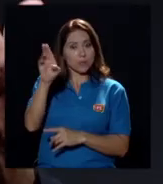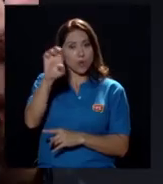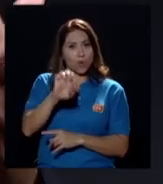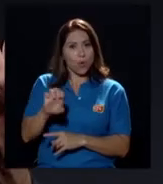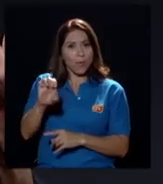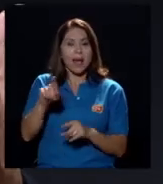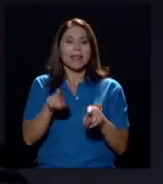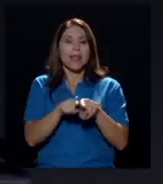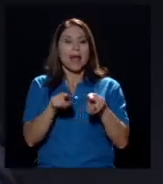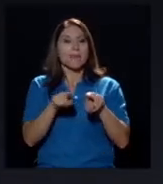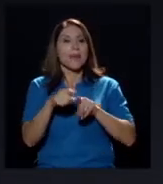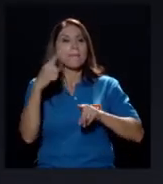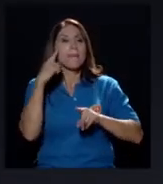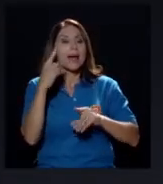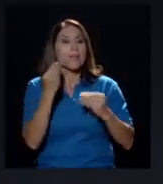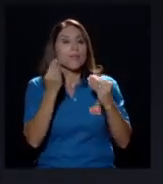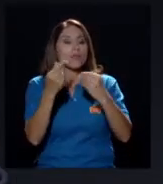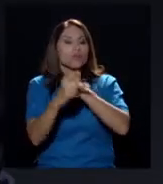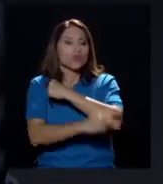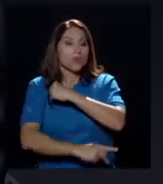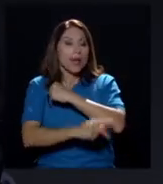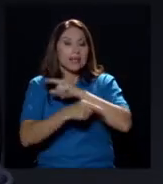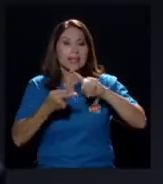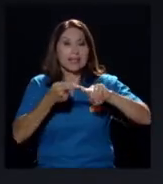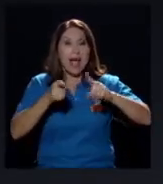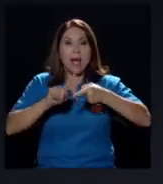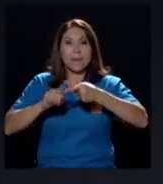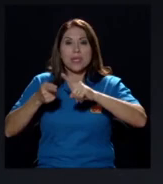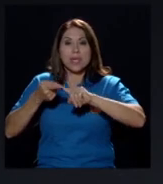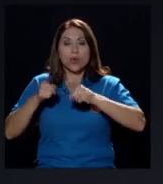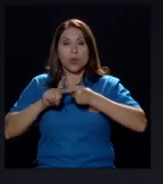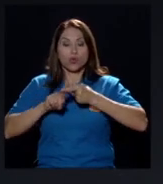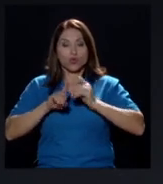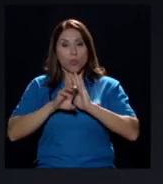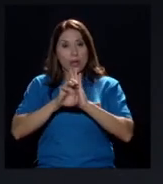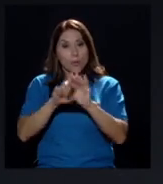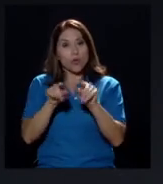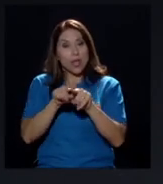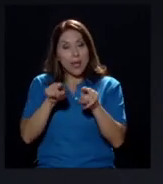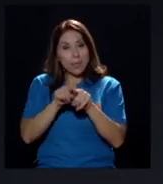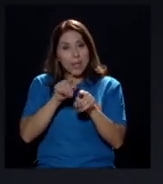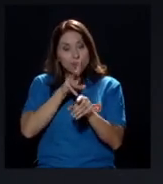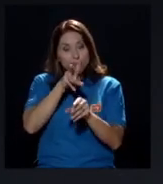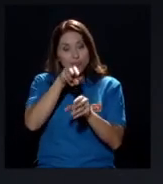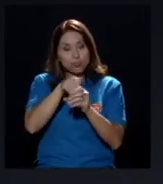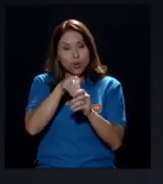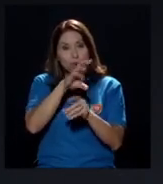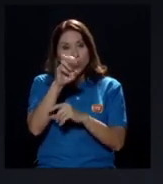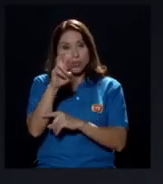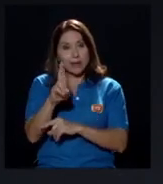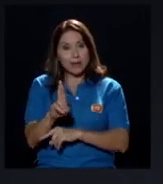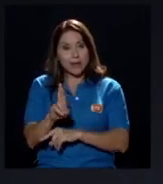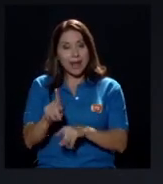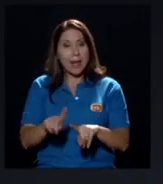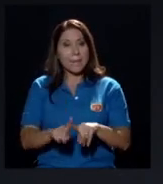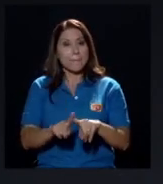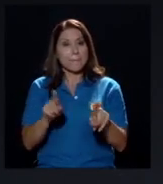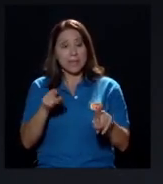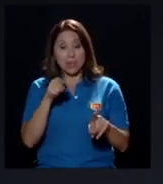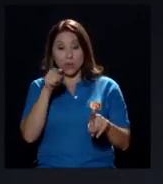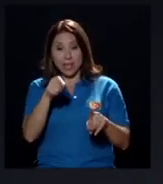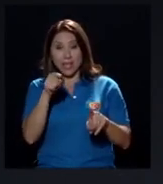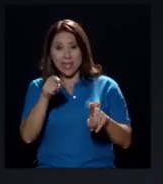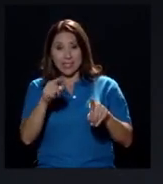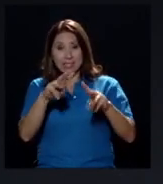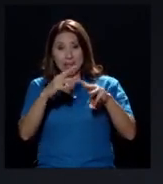países amigos de nosotros entre ellos también Costa Rica pero en ese mundo tan complejo como